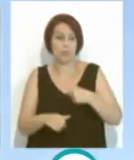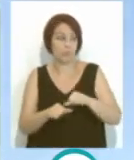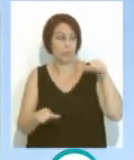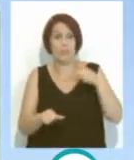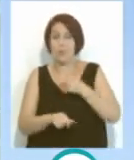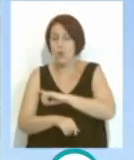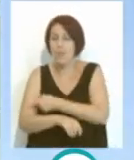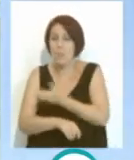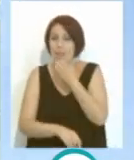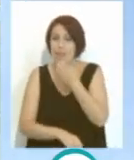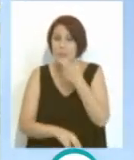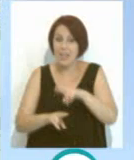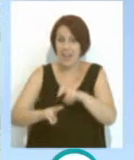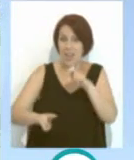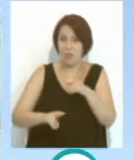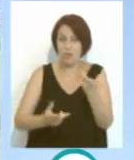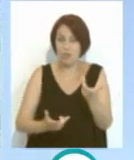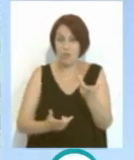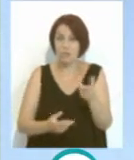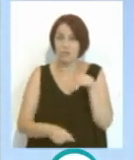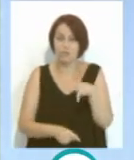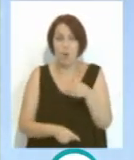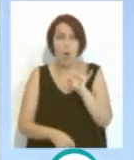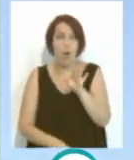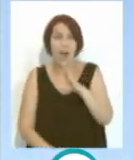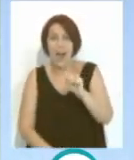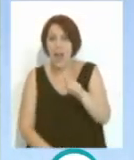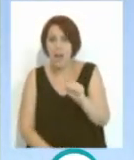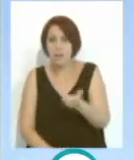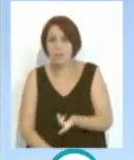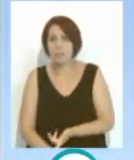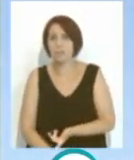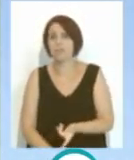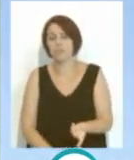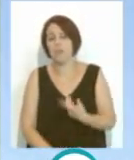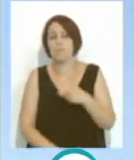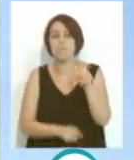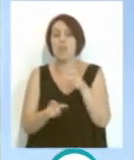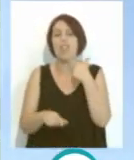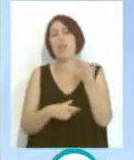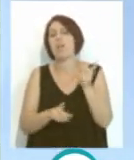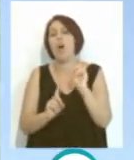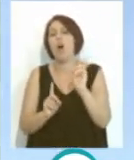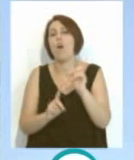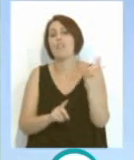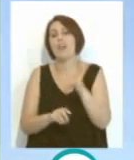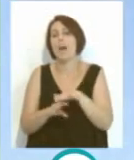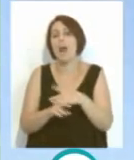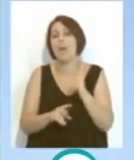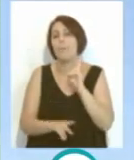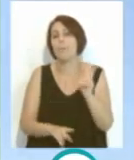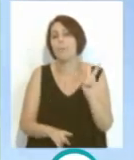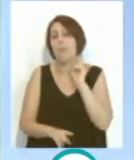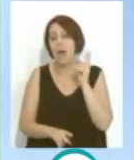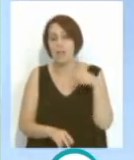deportiva, como es el caso de Álvaro Negreo, que es el caso más... o de Juan Cala. Y ya la gente decía, no, pero vienen a retirarse al Cádiz, ¿no?